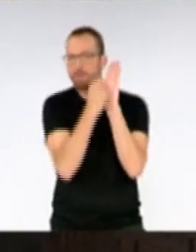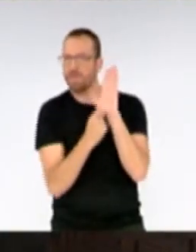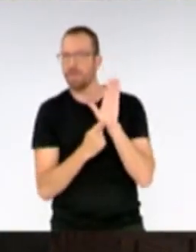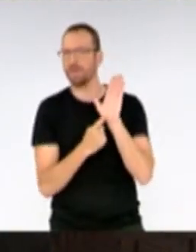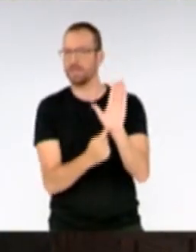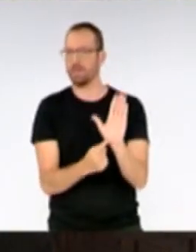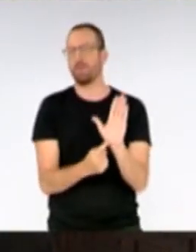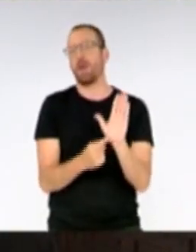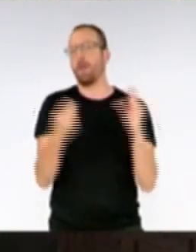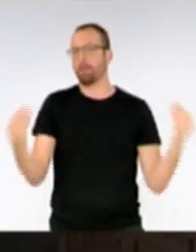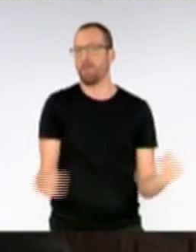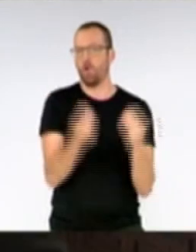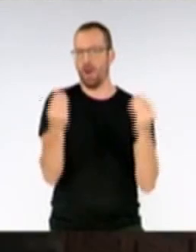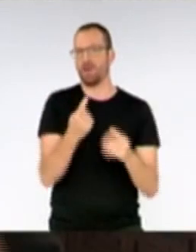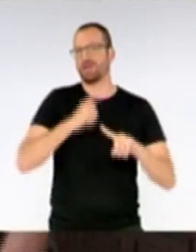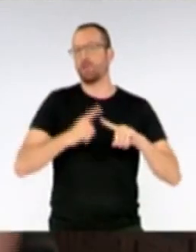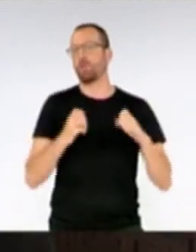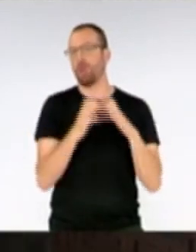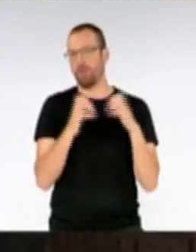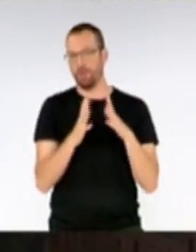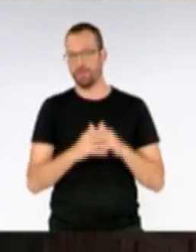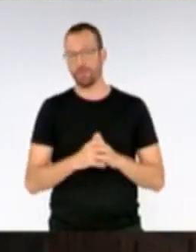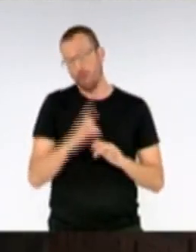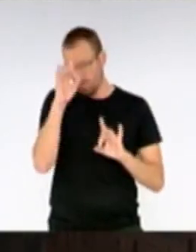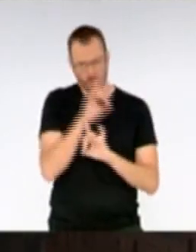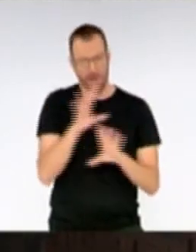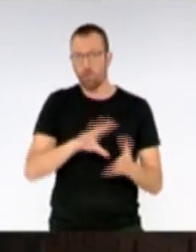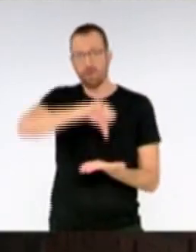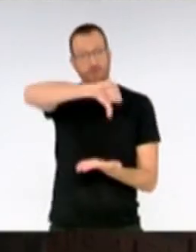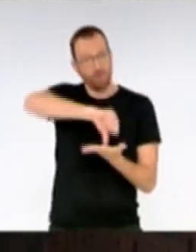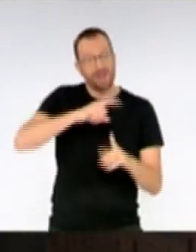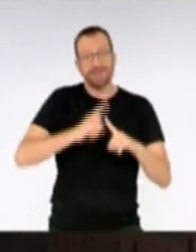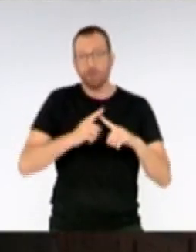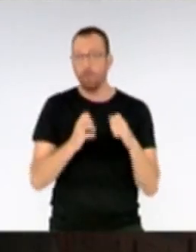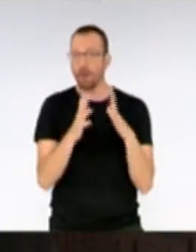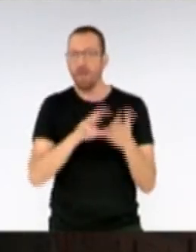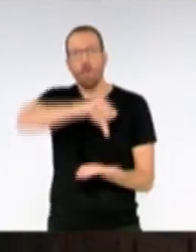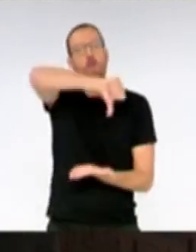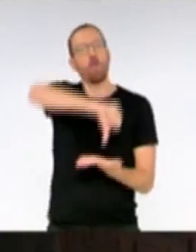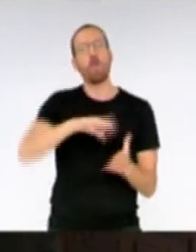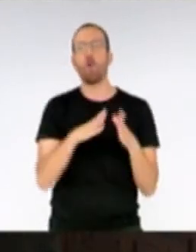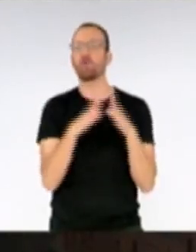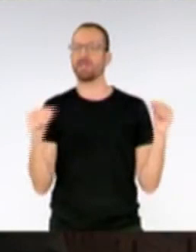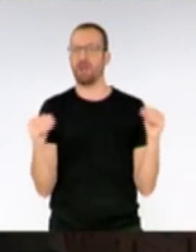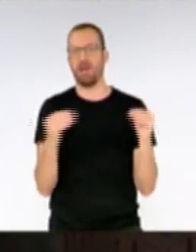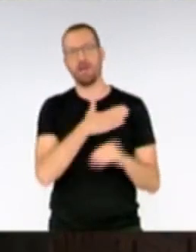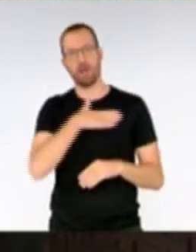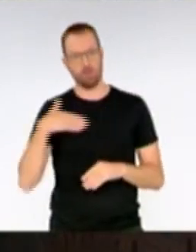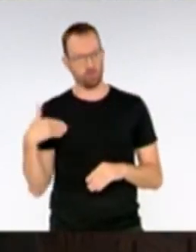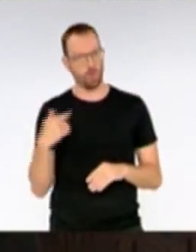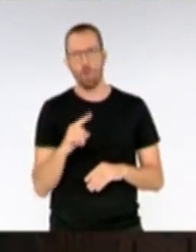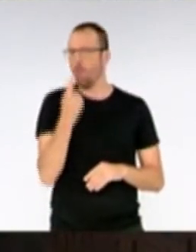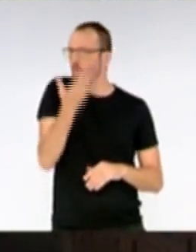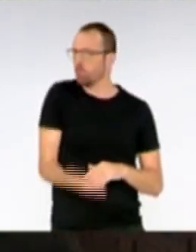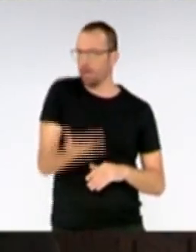el conjunto de Santa Cruz de la Palma. En primer lugar, evidentemente, queremos convertir a Santa Cruz de la Palma en una ciudad universitaria. Eso sería muy importante para